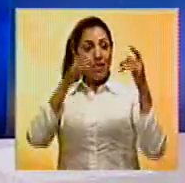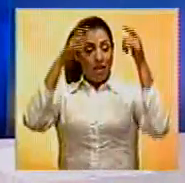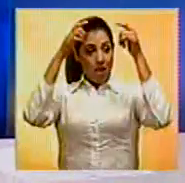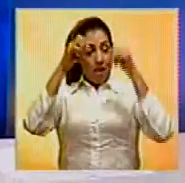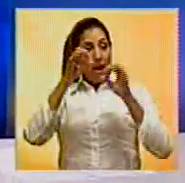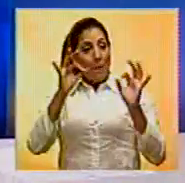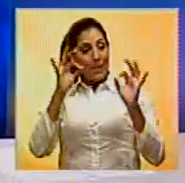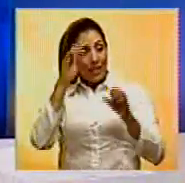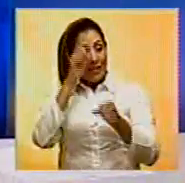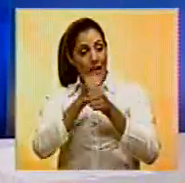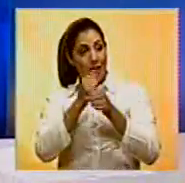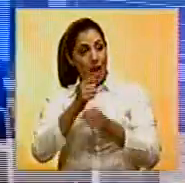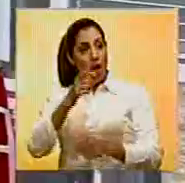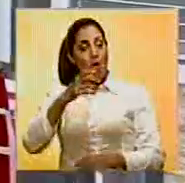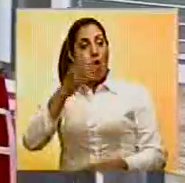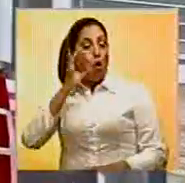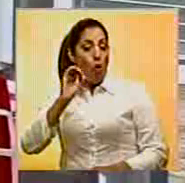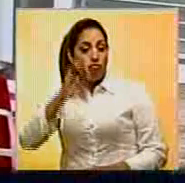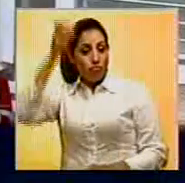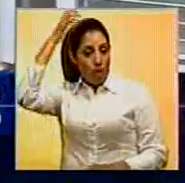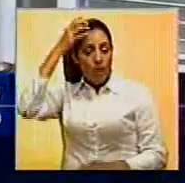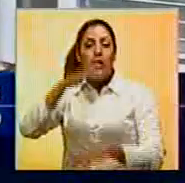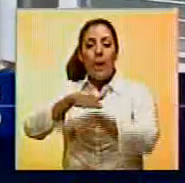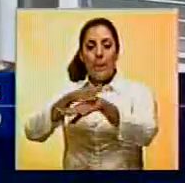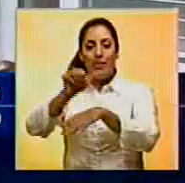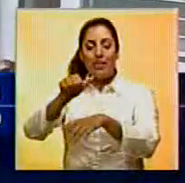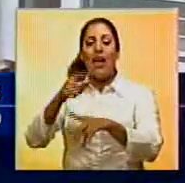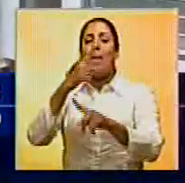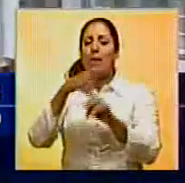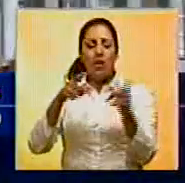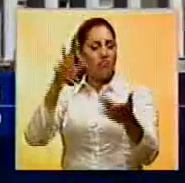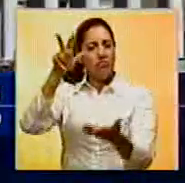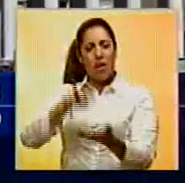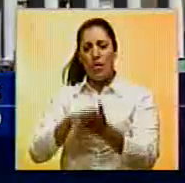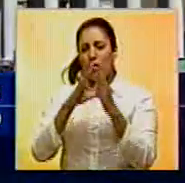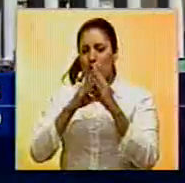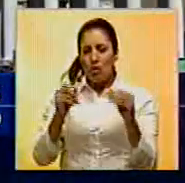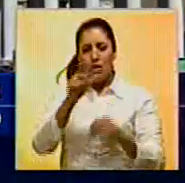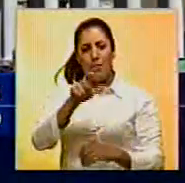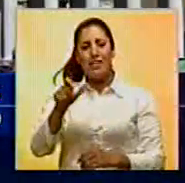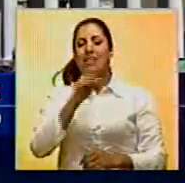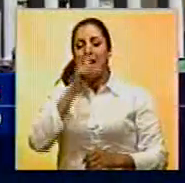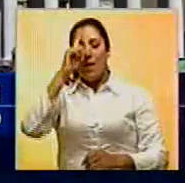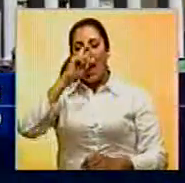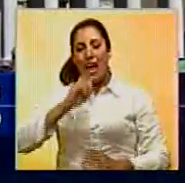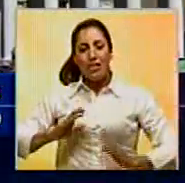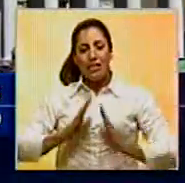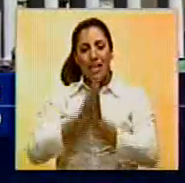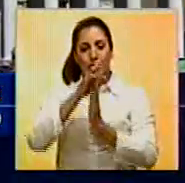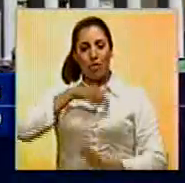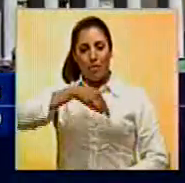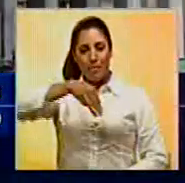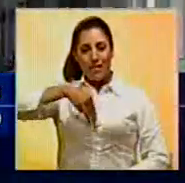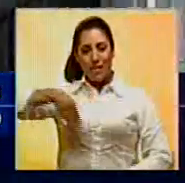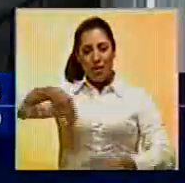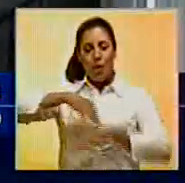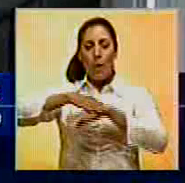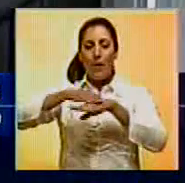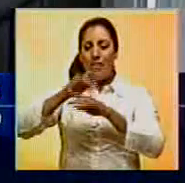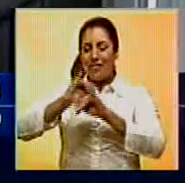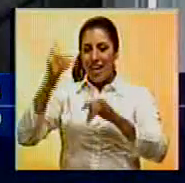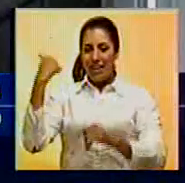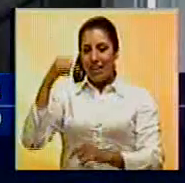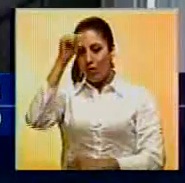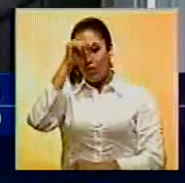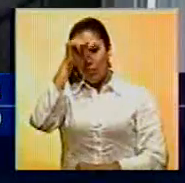confesores especiales. La disposición había sido autorizada por el Pontífice durante el Año Santo de la Misericordia, que concluyó el pasado